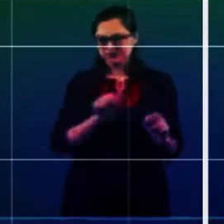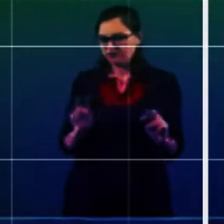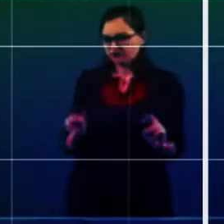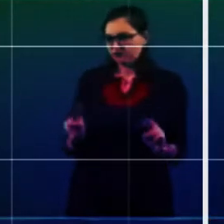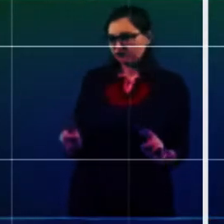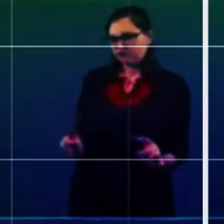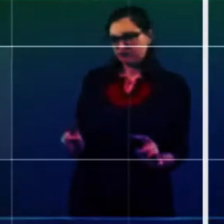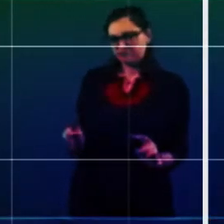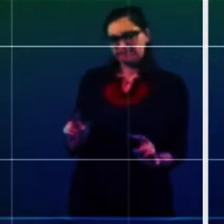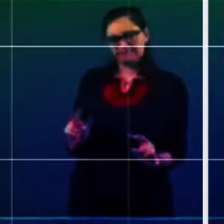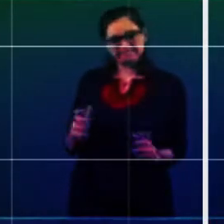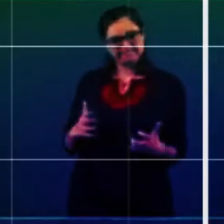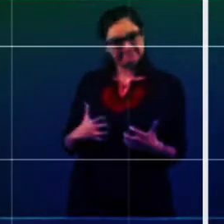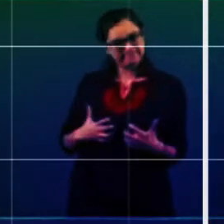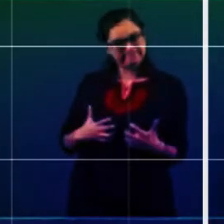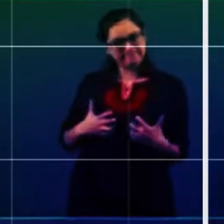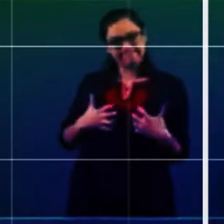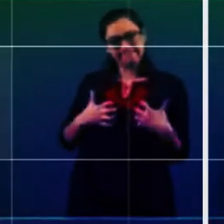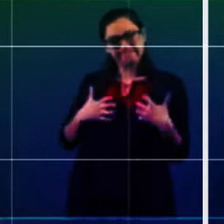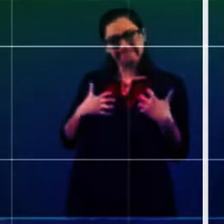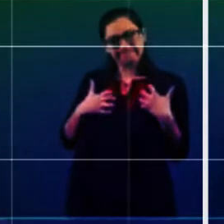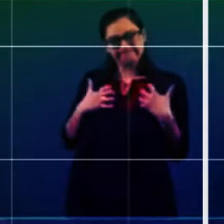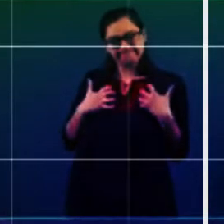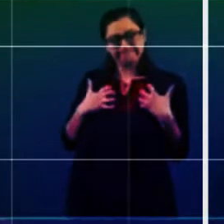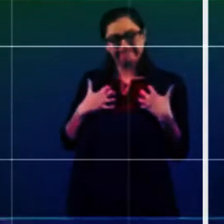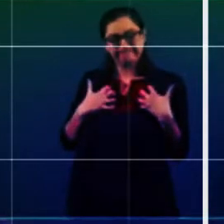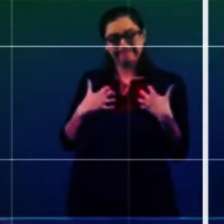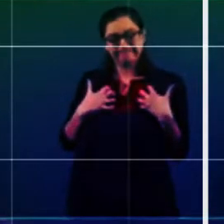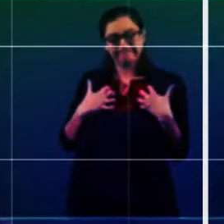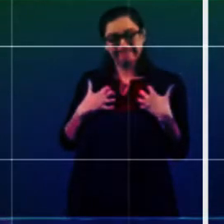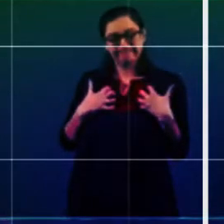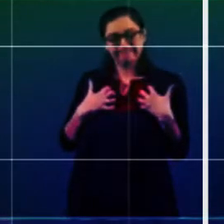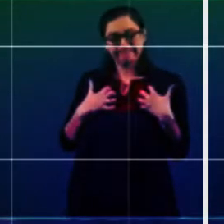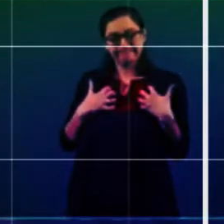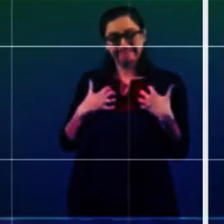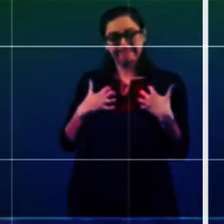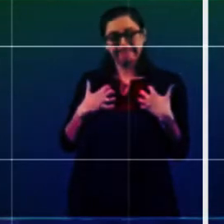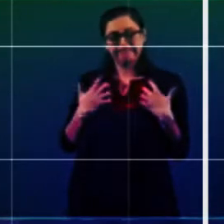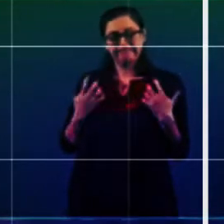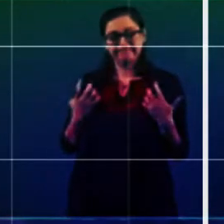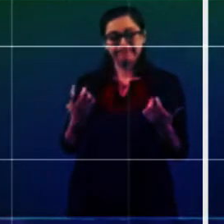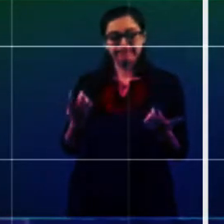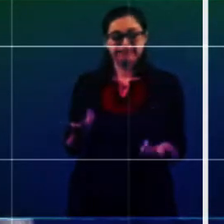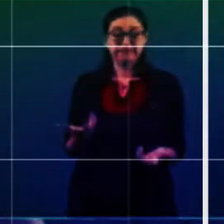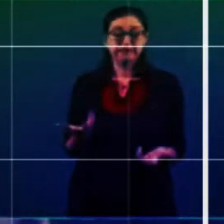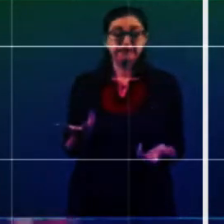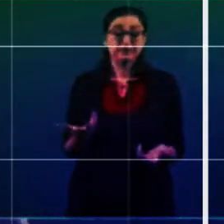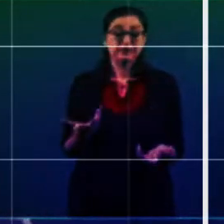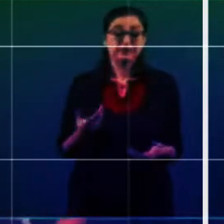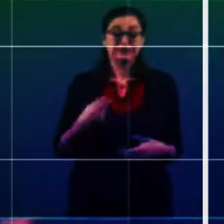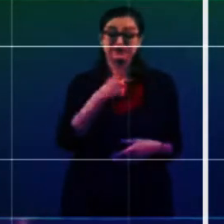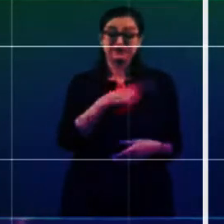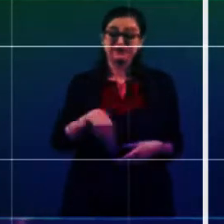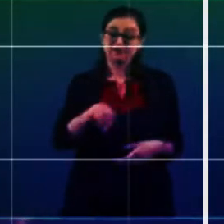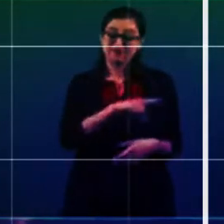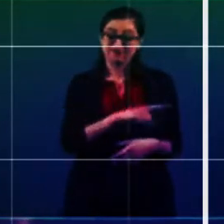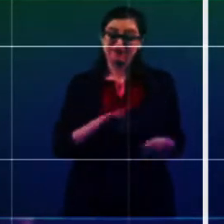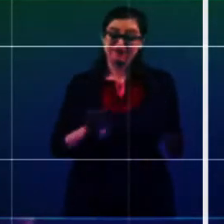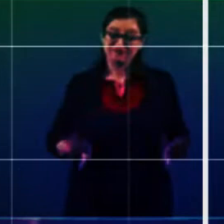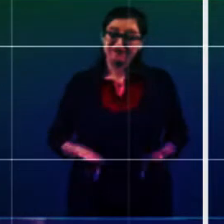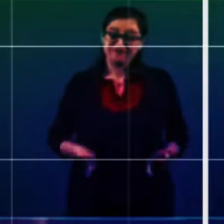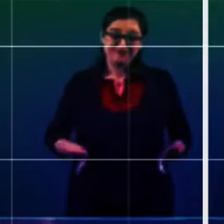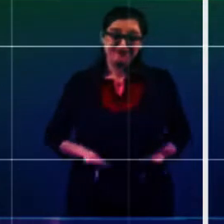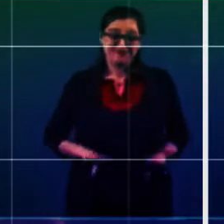estos señores es por esa razón,